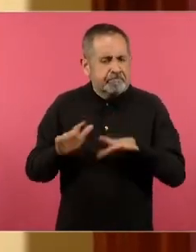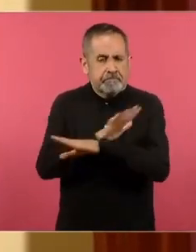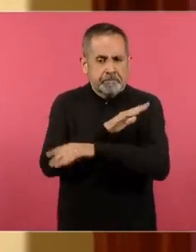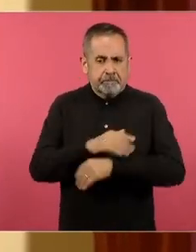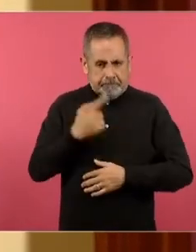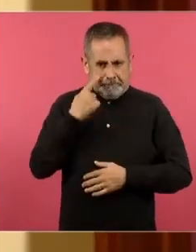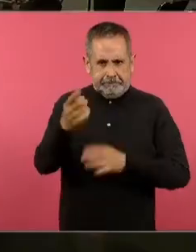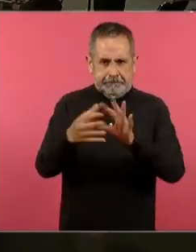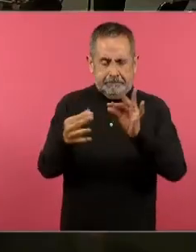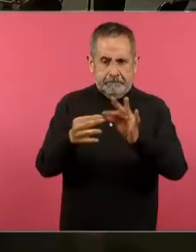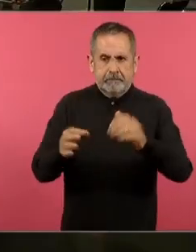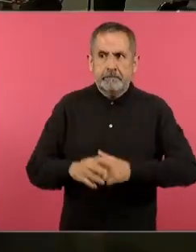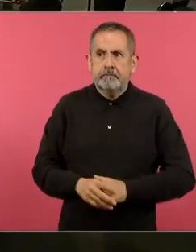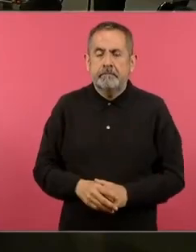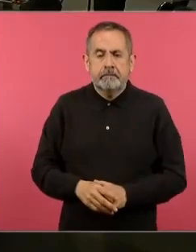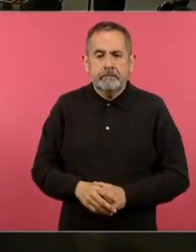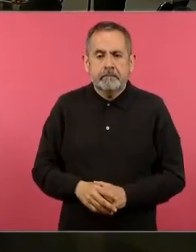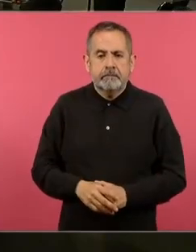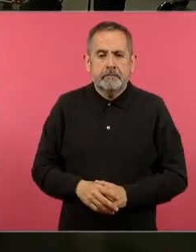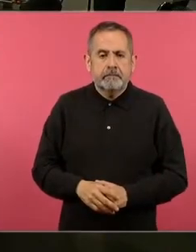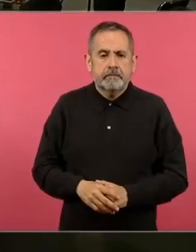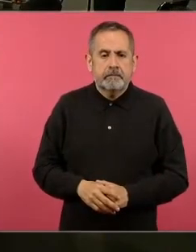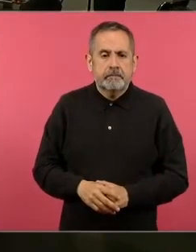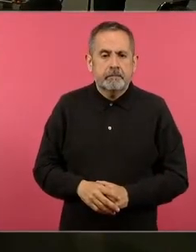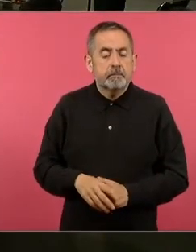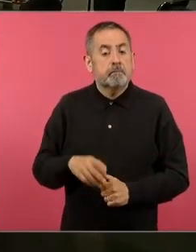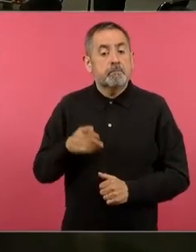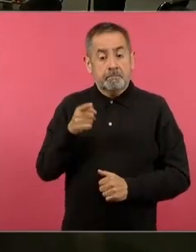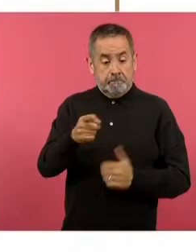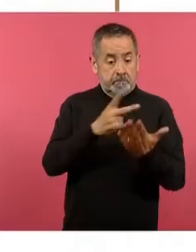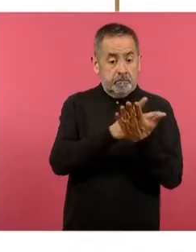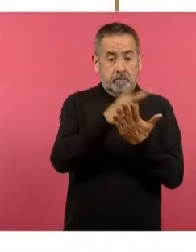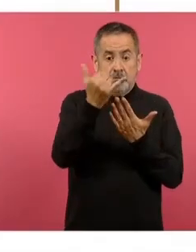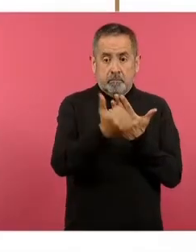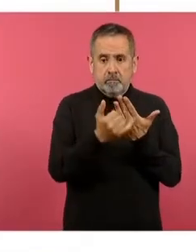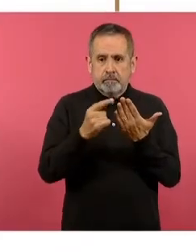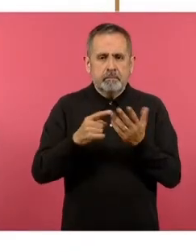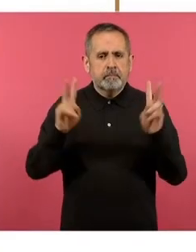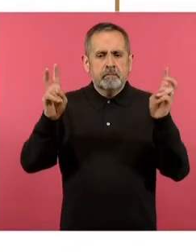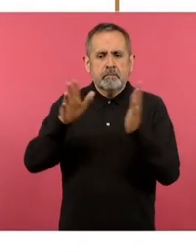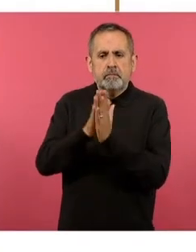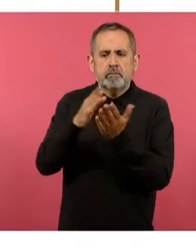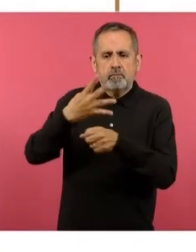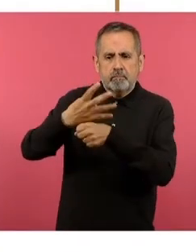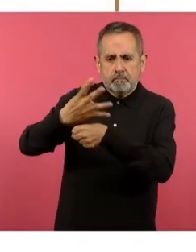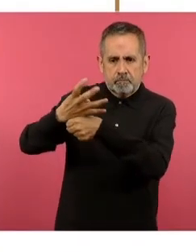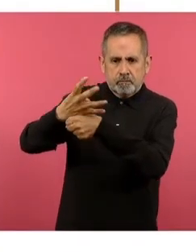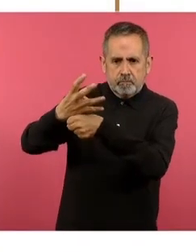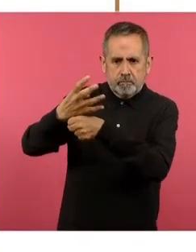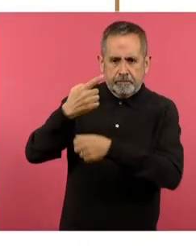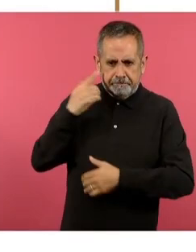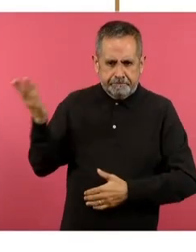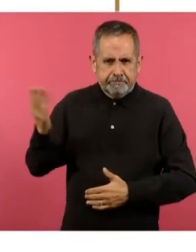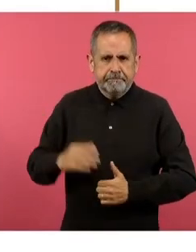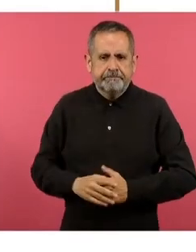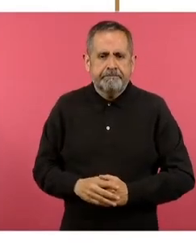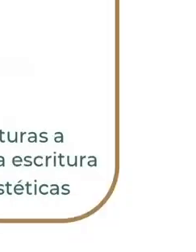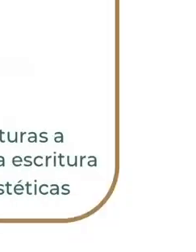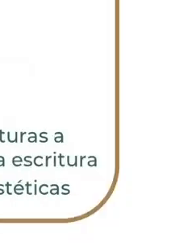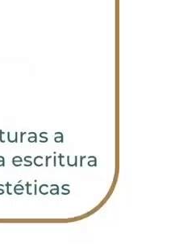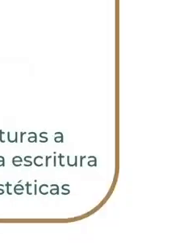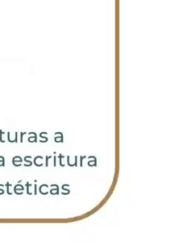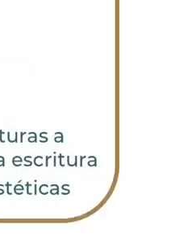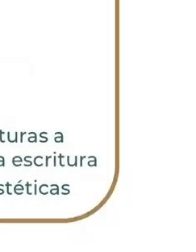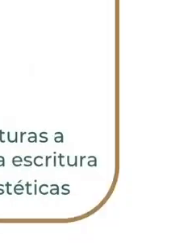En este proyecto, este proyecto lo vamos a encontrar en el libro de cuarto grado de proyectos escolares.